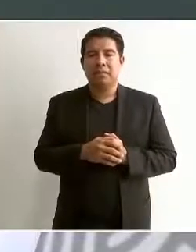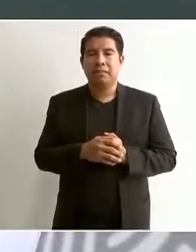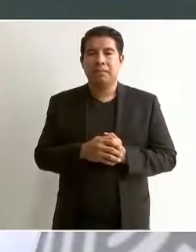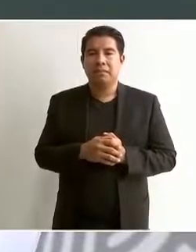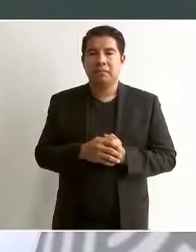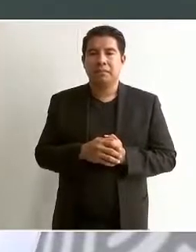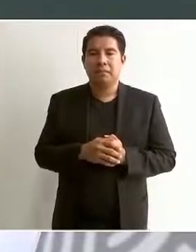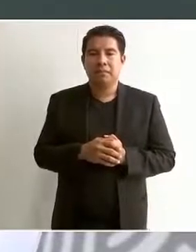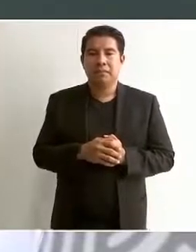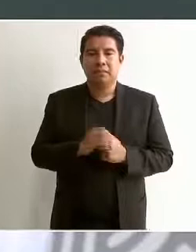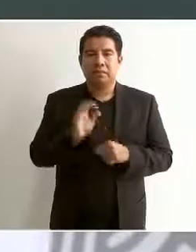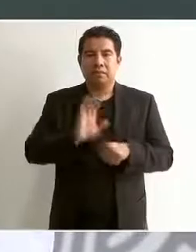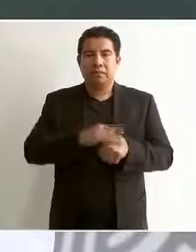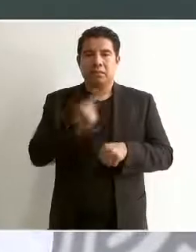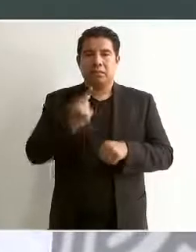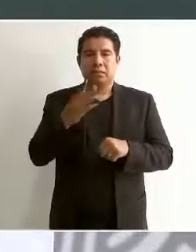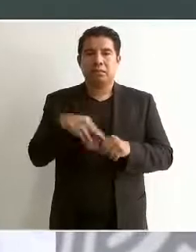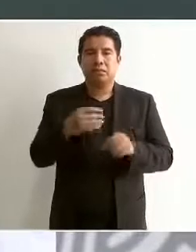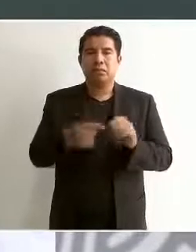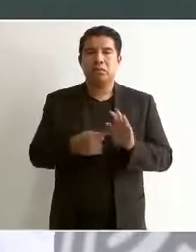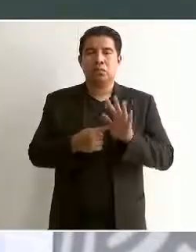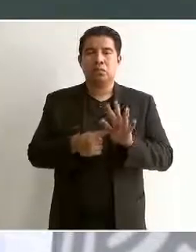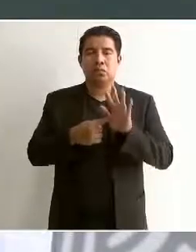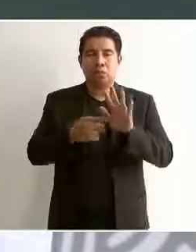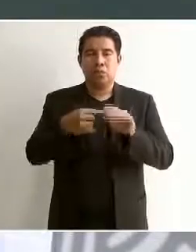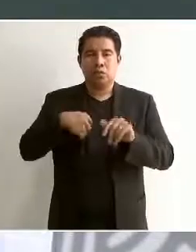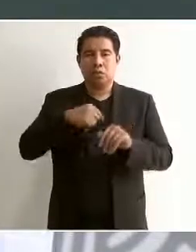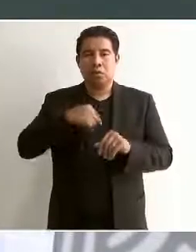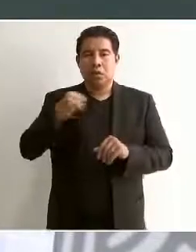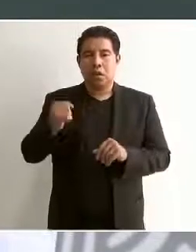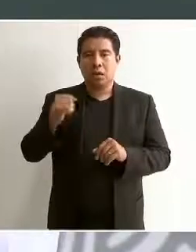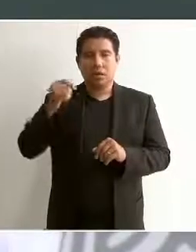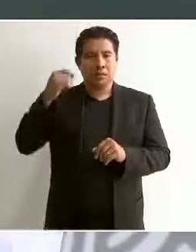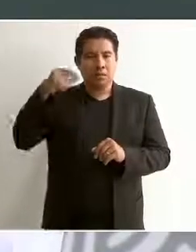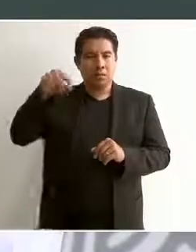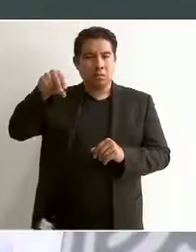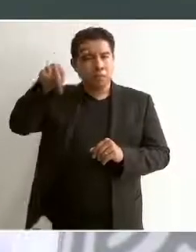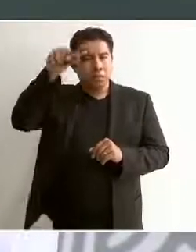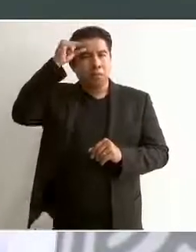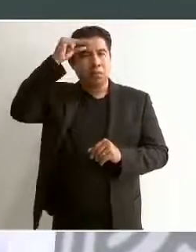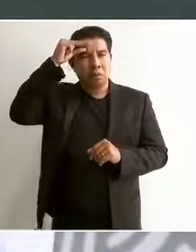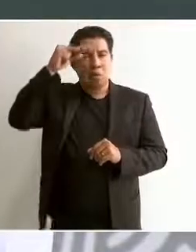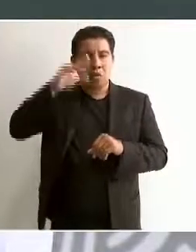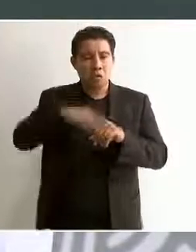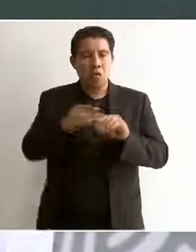poner por delante la inteligencia y no la fuerza